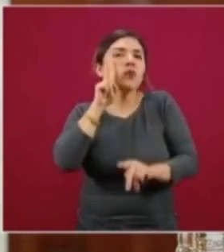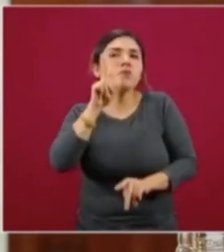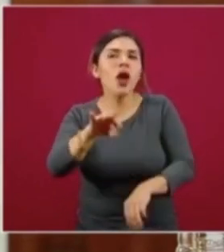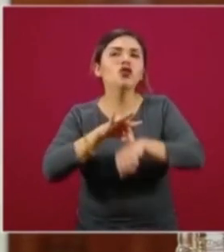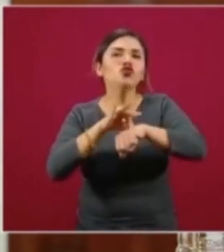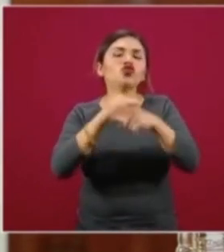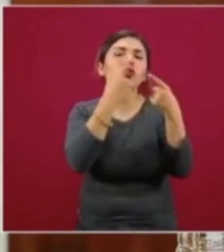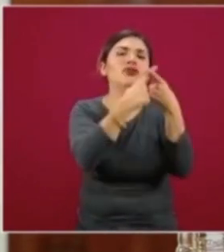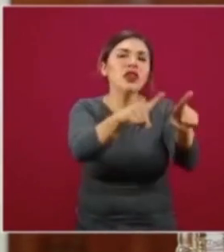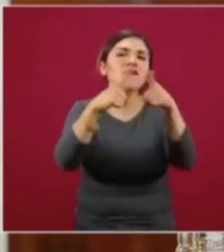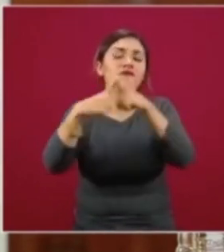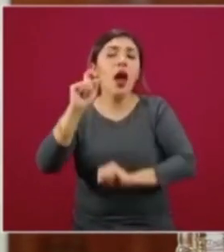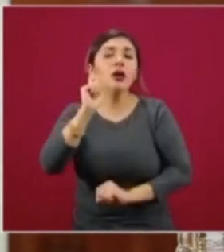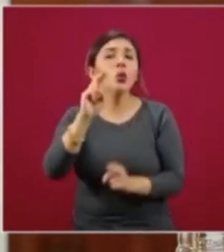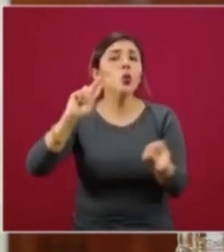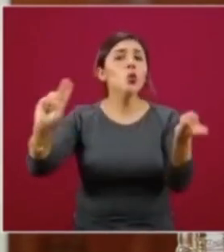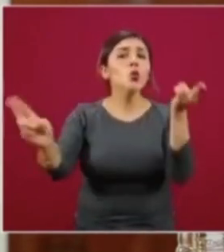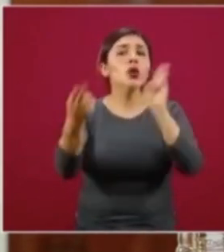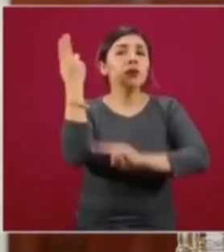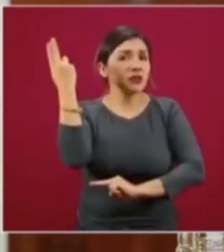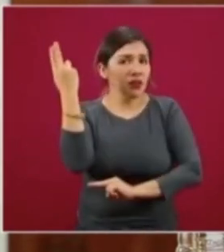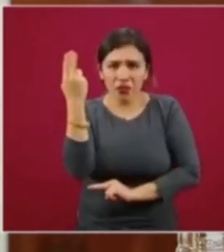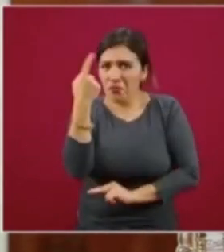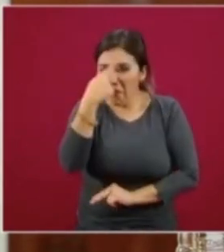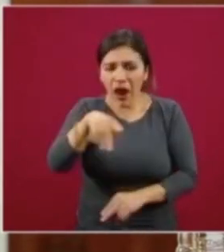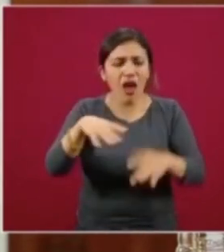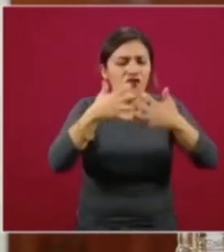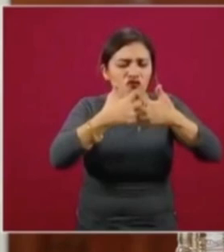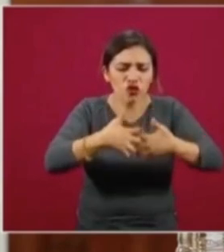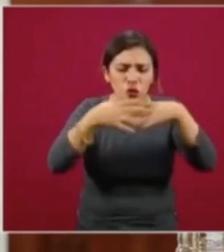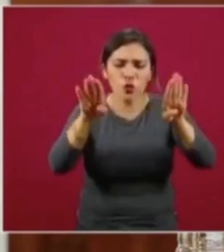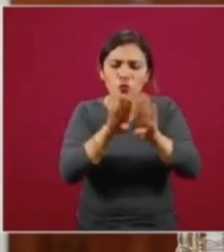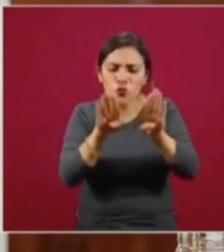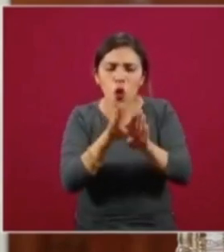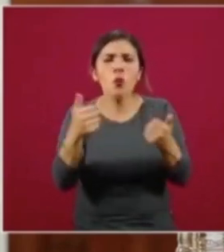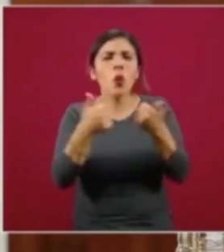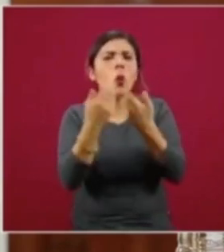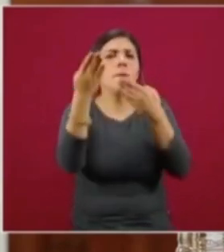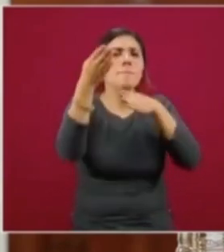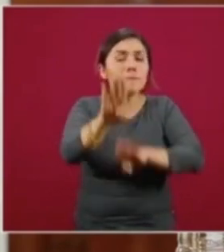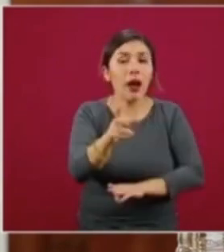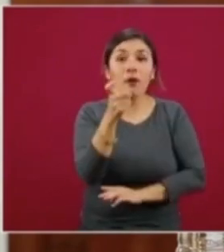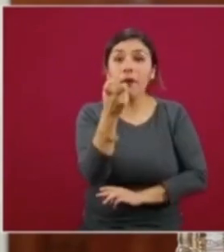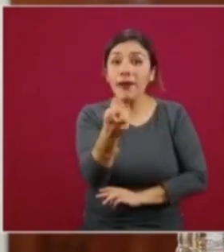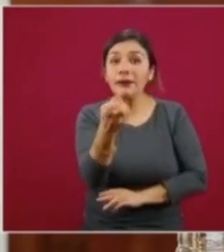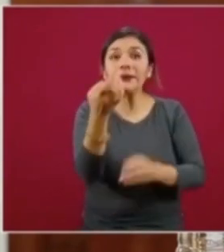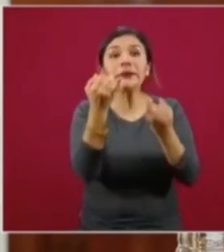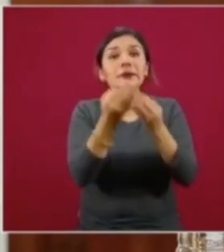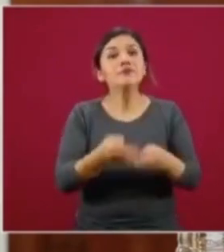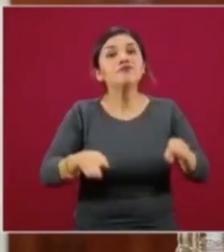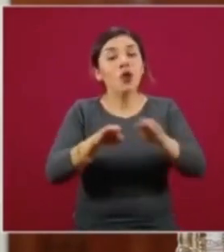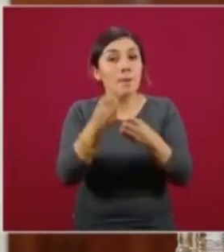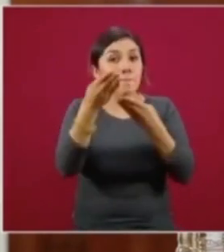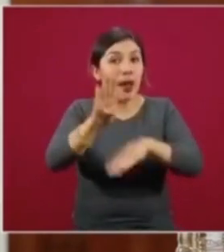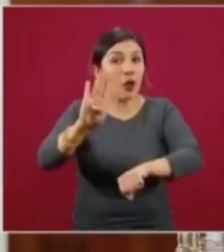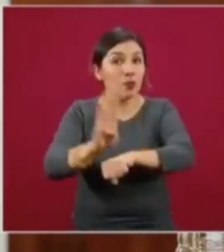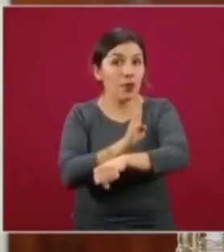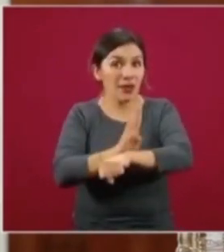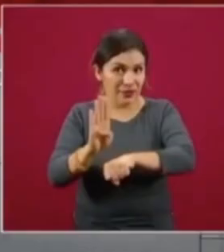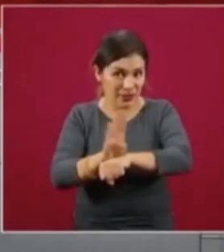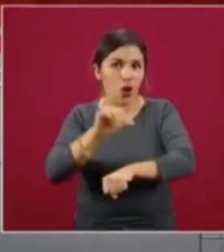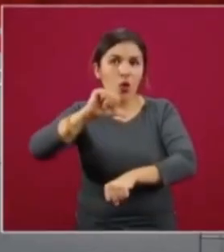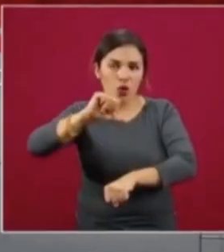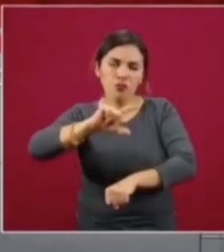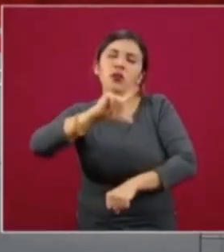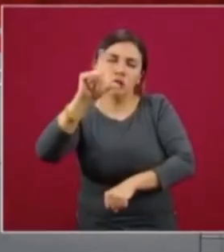La universalidad en términos operativos, la bancarización, por eso es muy importante el Banco del Bienestar, que seguramente